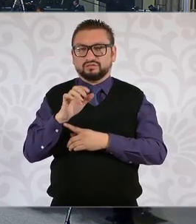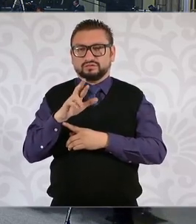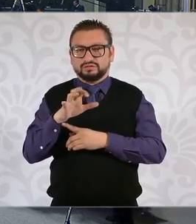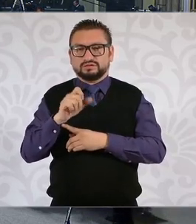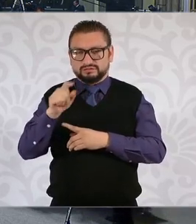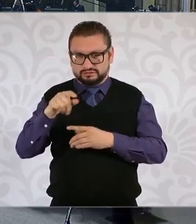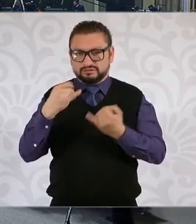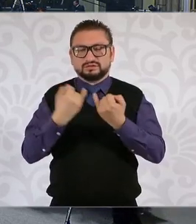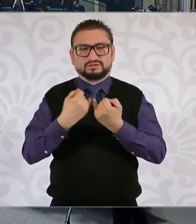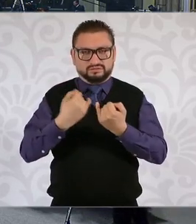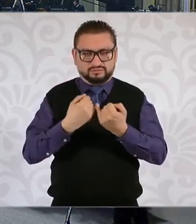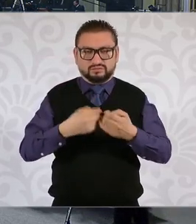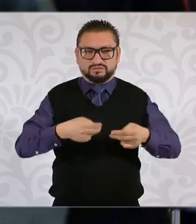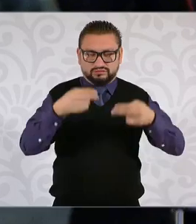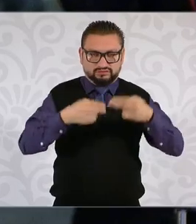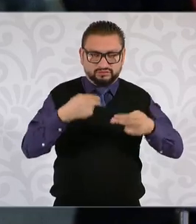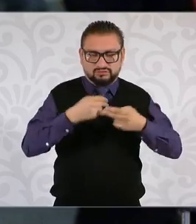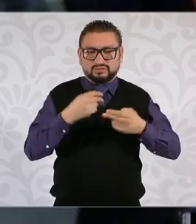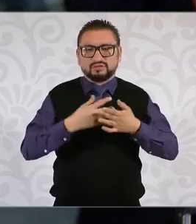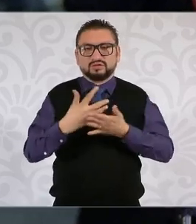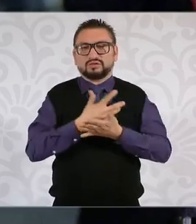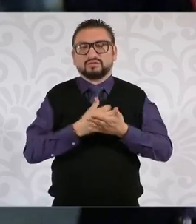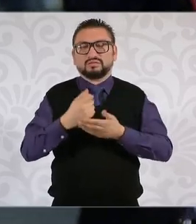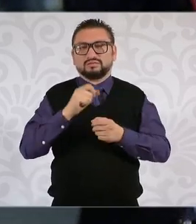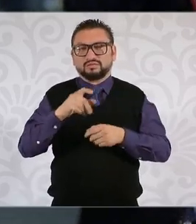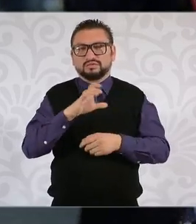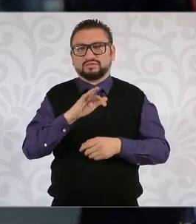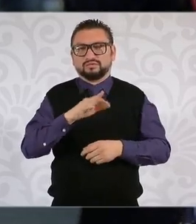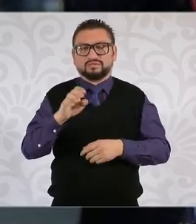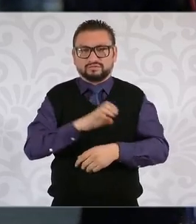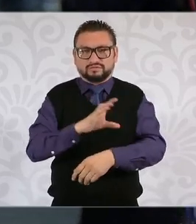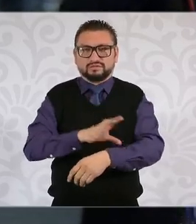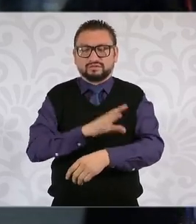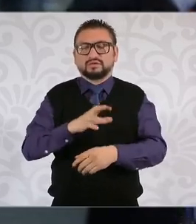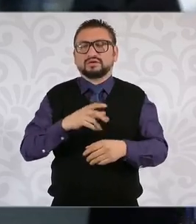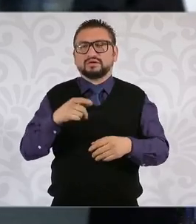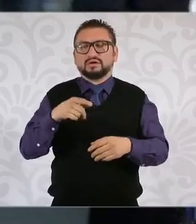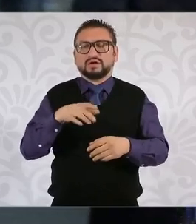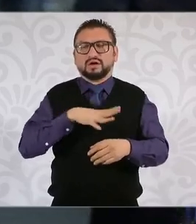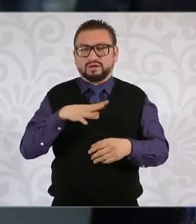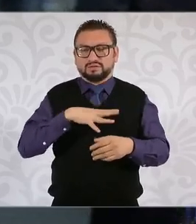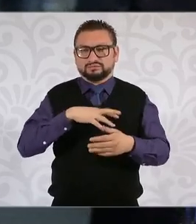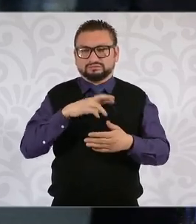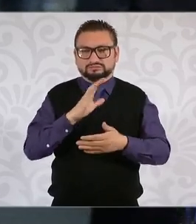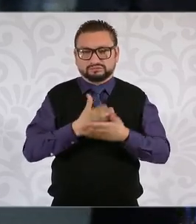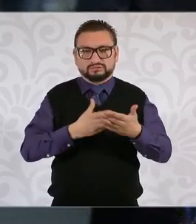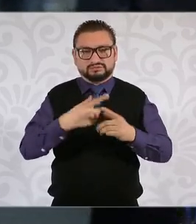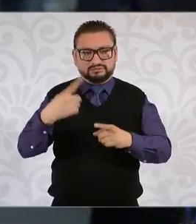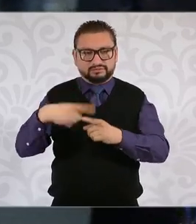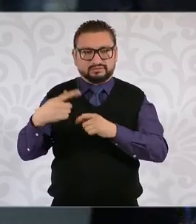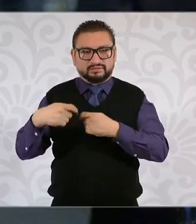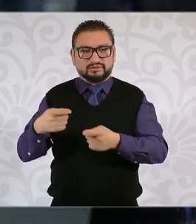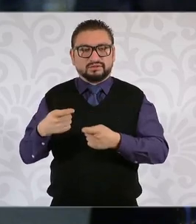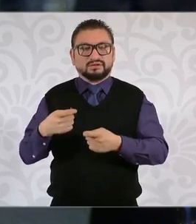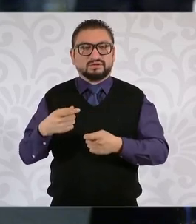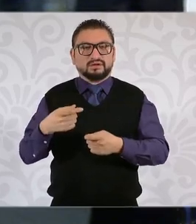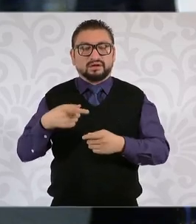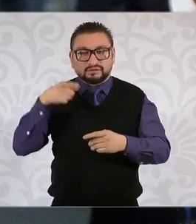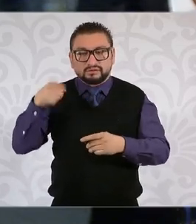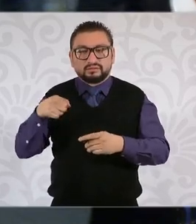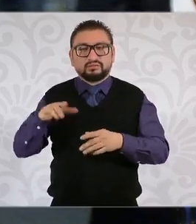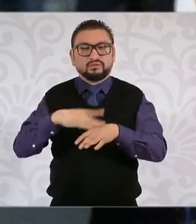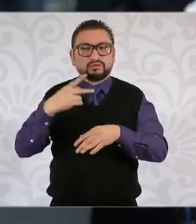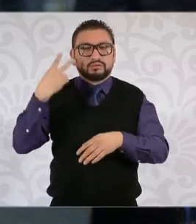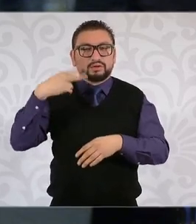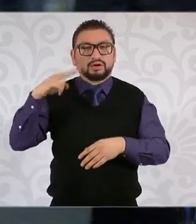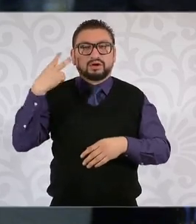también carbonífero con contratos de la Comisión Federal de Electricidad y bueno, pues también legislador local, a quien bueno se le señalaba por estar viajando